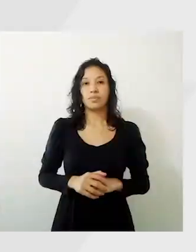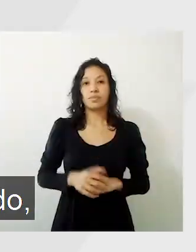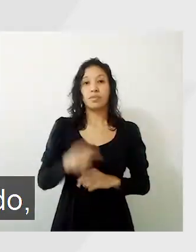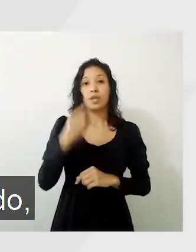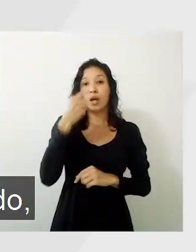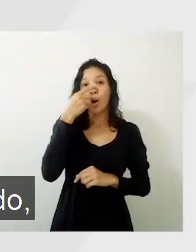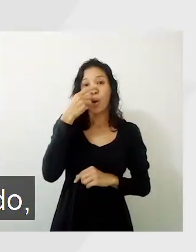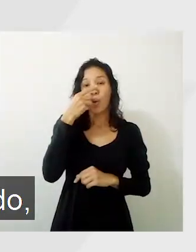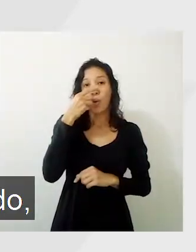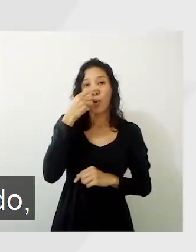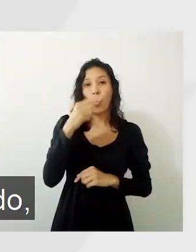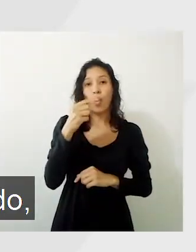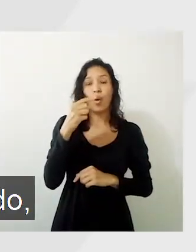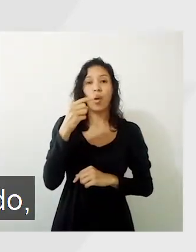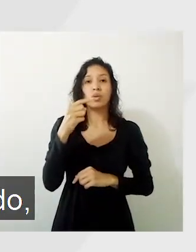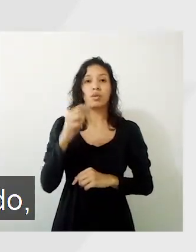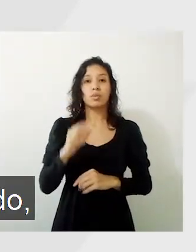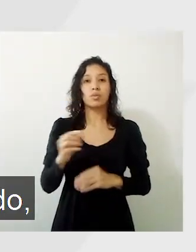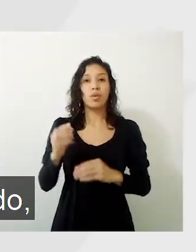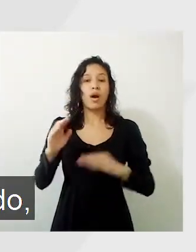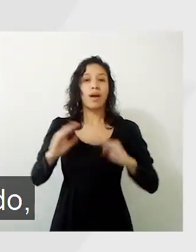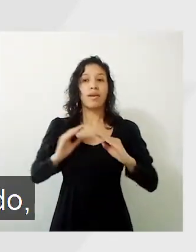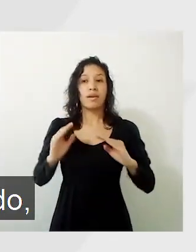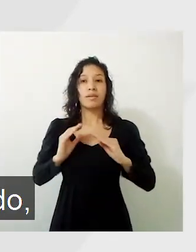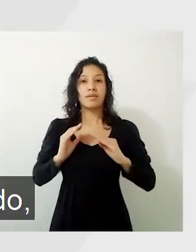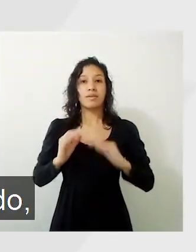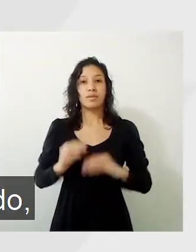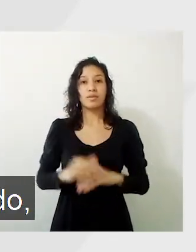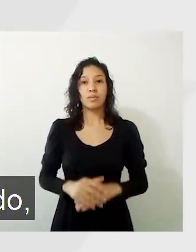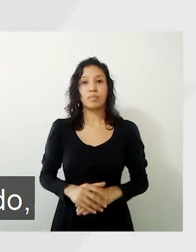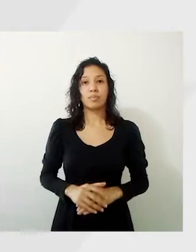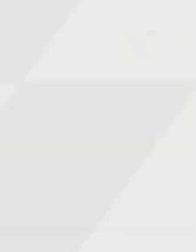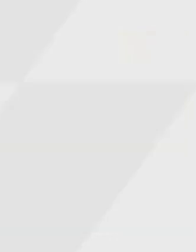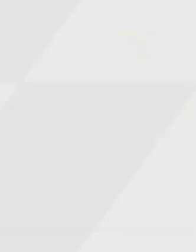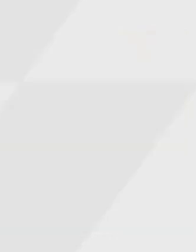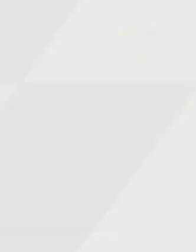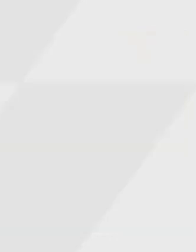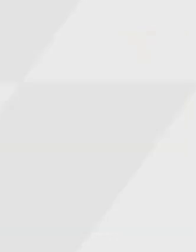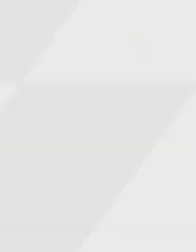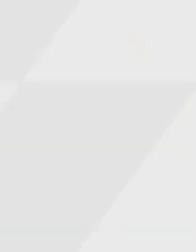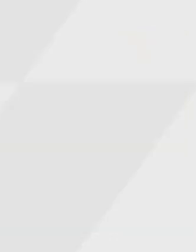Y por último, el cuarto ejercicio, llevamos hacia un lado,